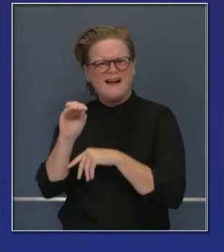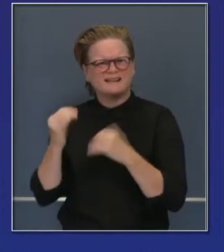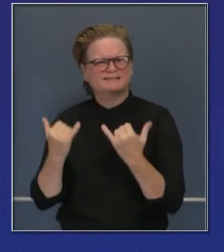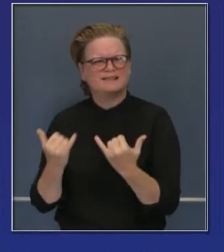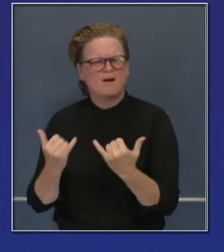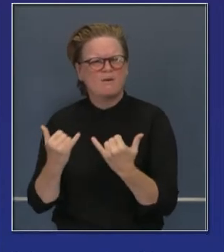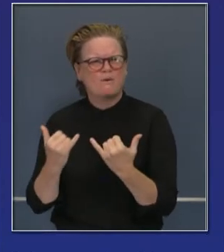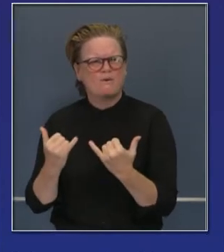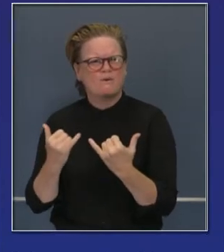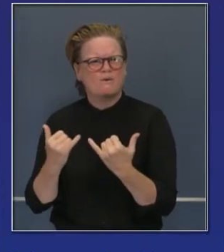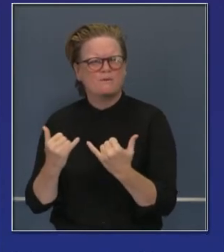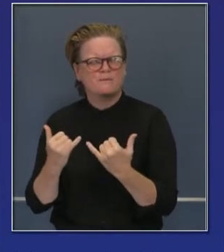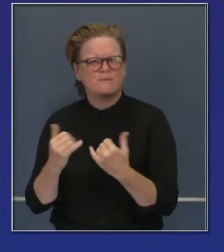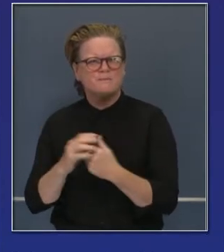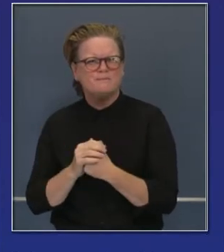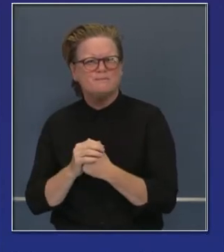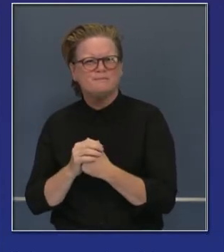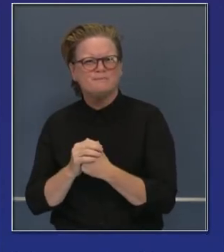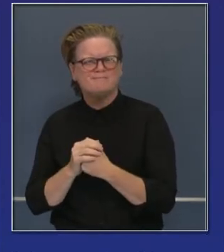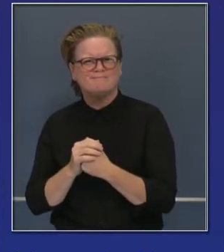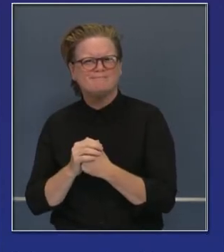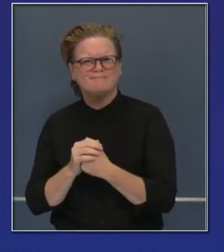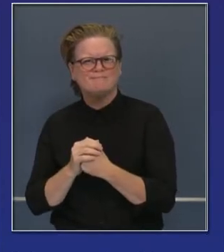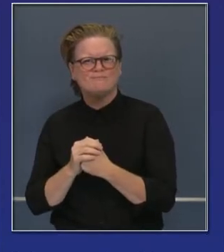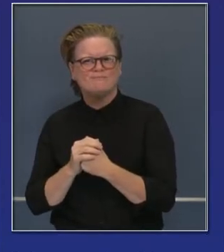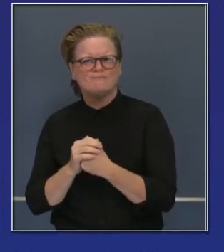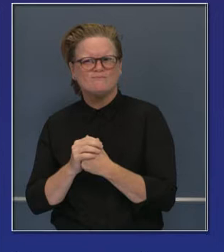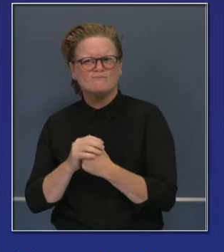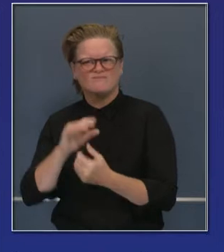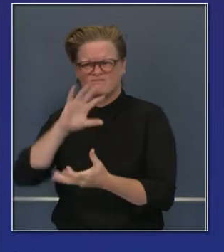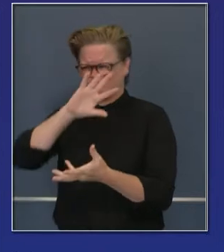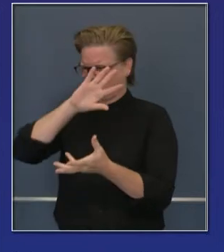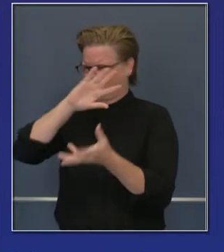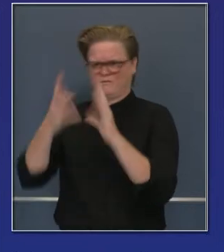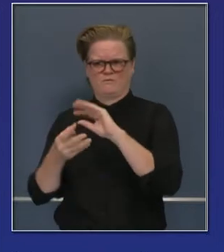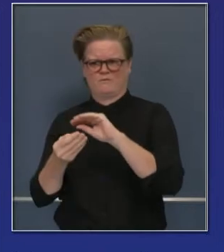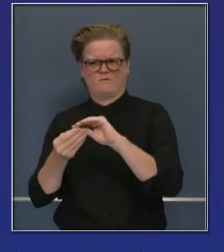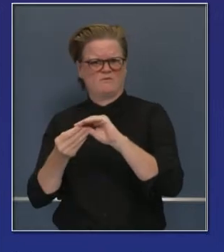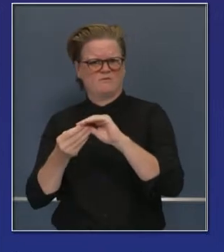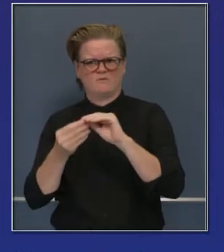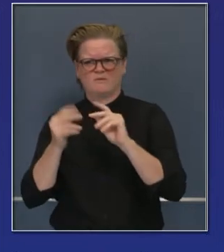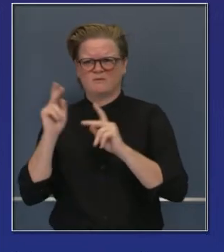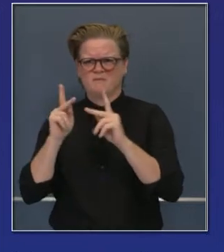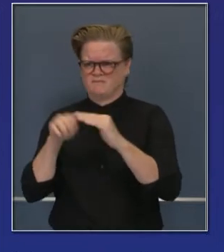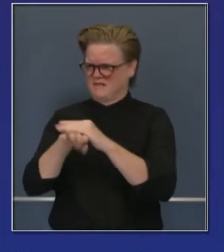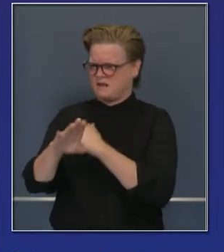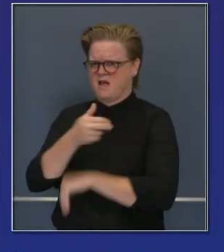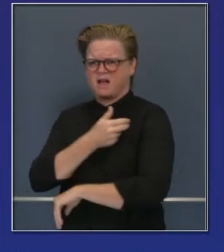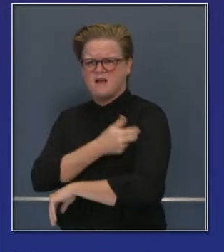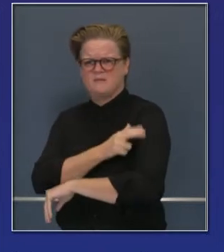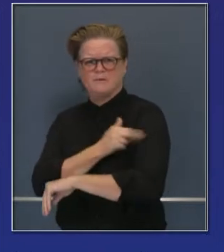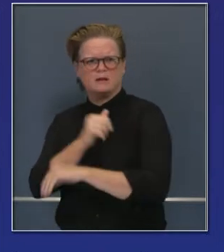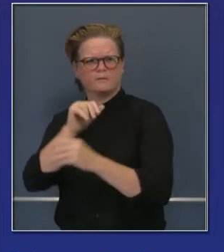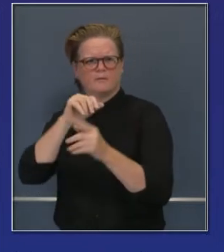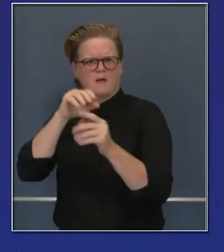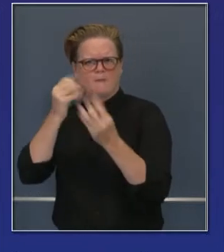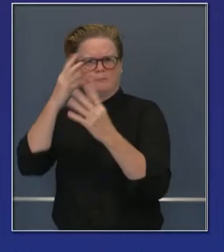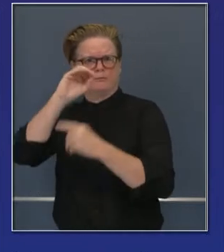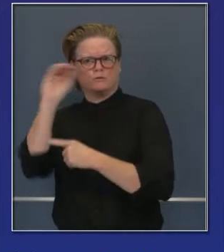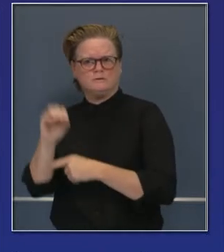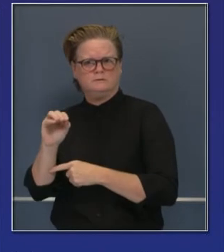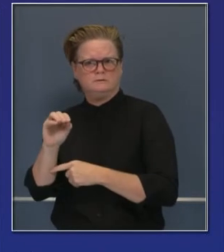esta semana. La semana pasada 5 por ciento. Esta semana 7 por ciento de toda la capacidad de hospitales